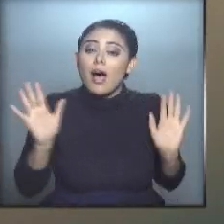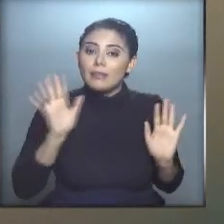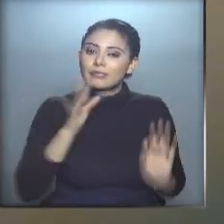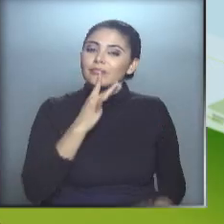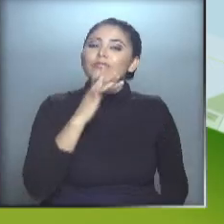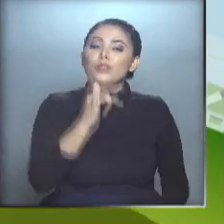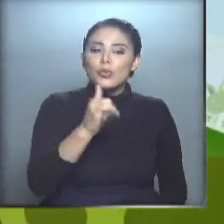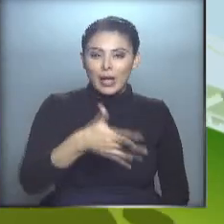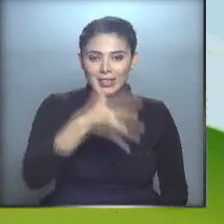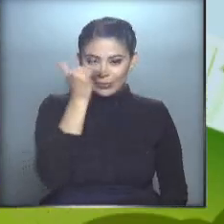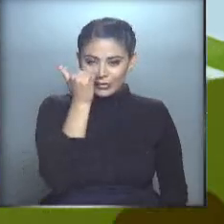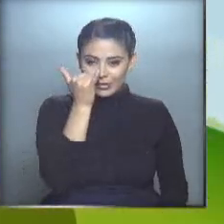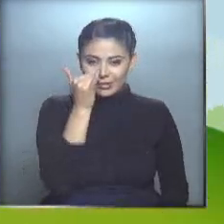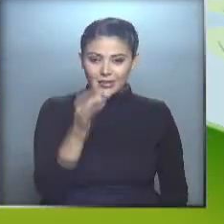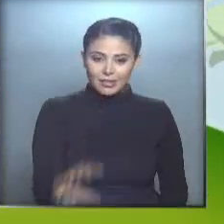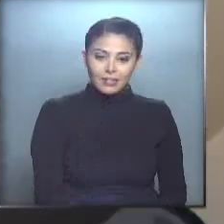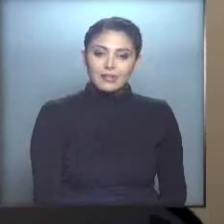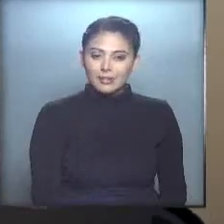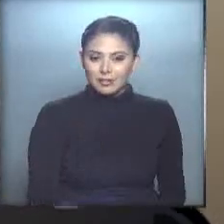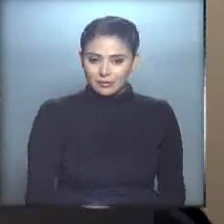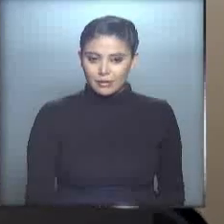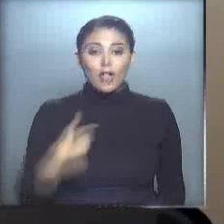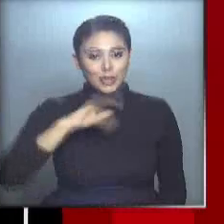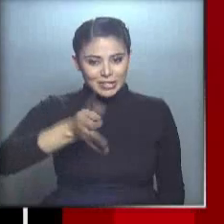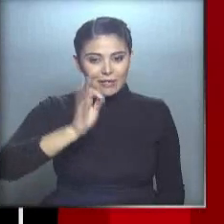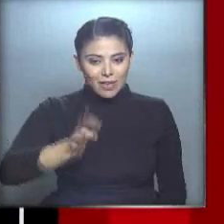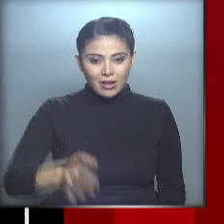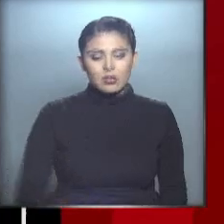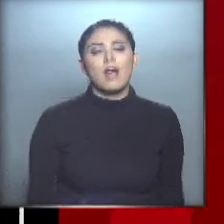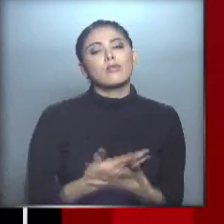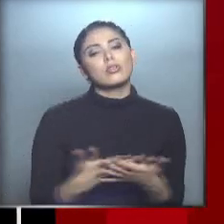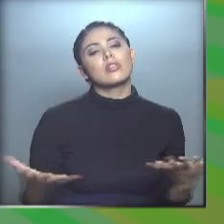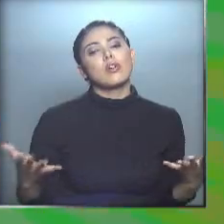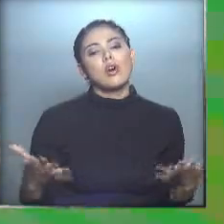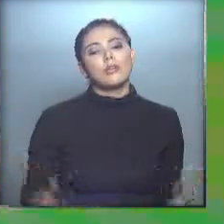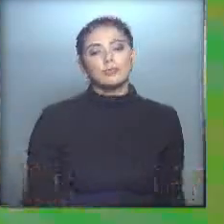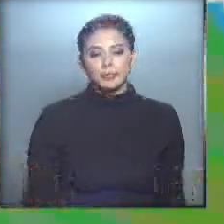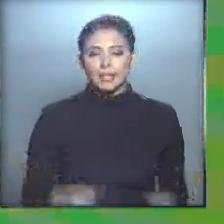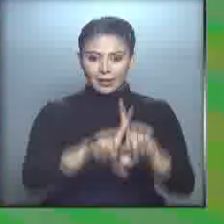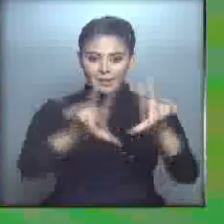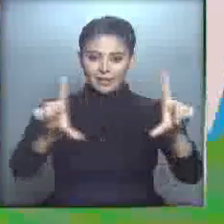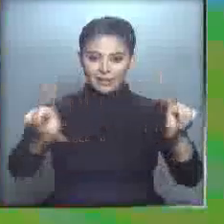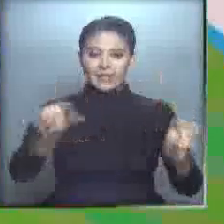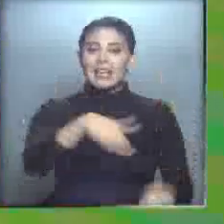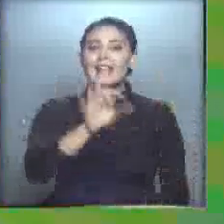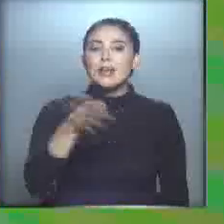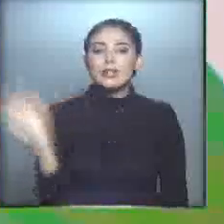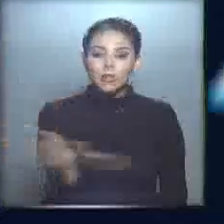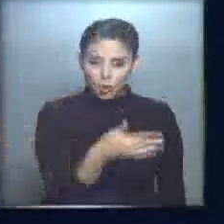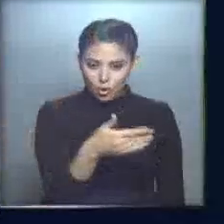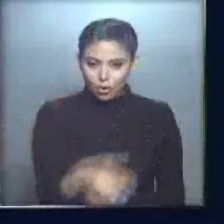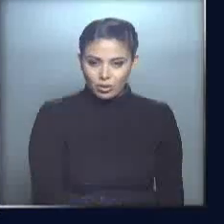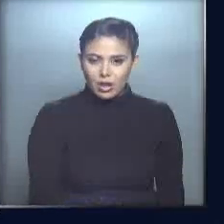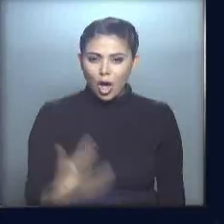¡Ah, misterio! ¡Adivina, adivinador! ¡Yo lo sé! ¡Me aburro! ¡El niño que lo sabe todo!